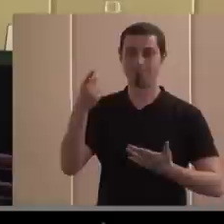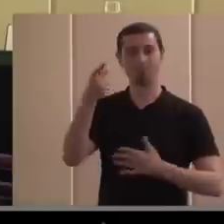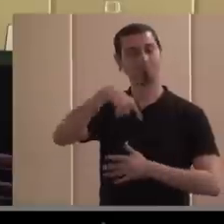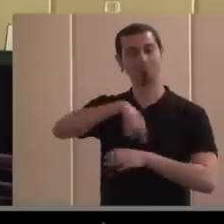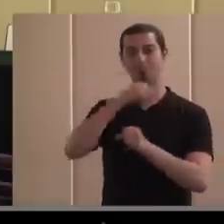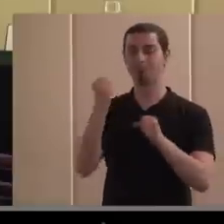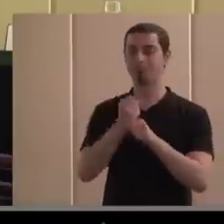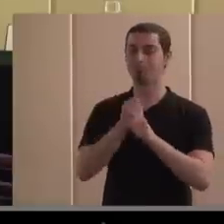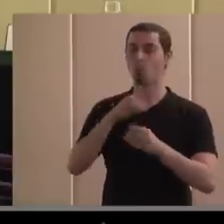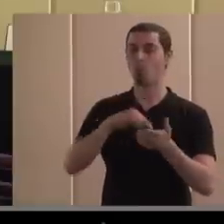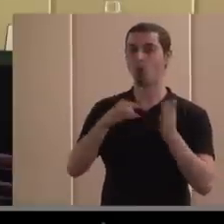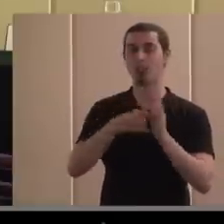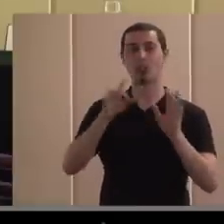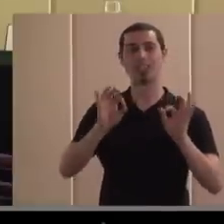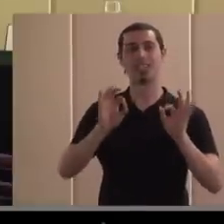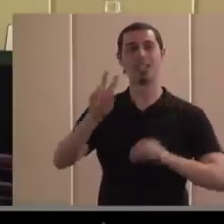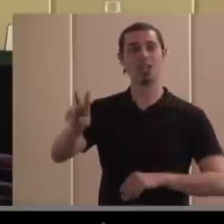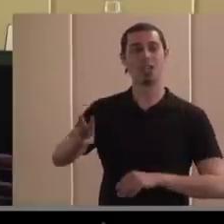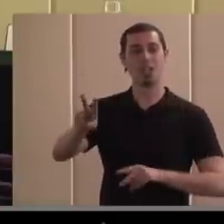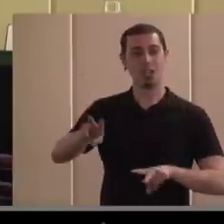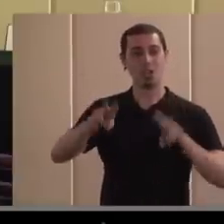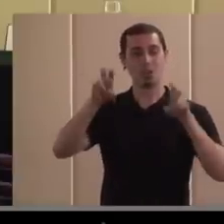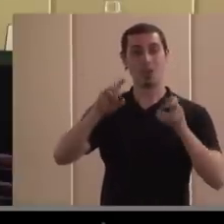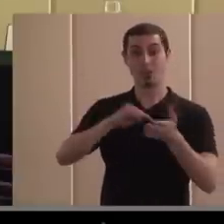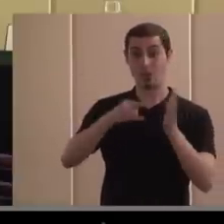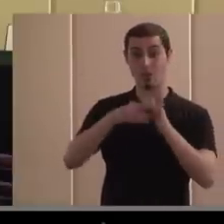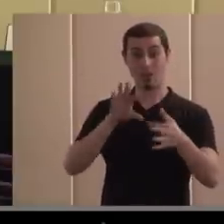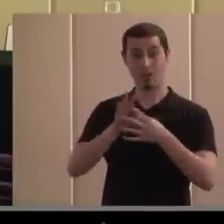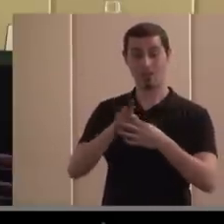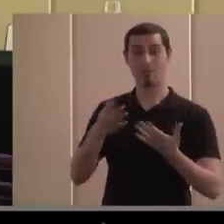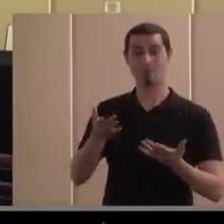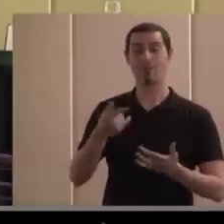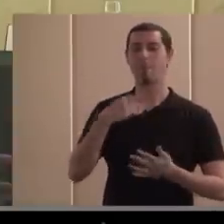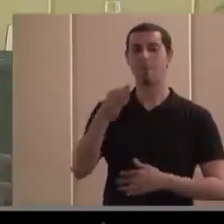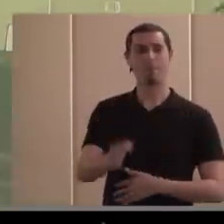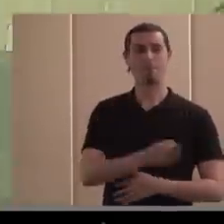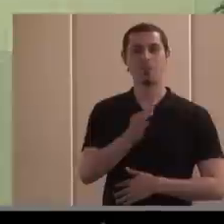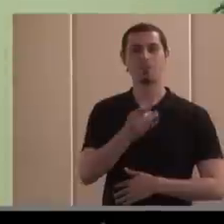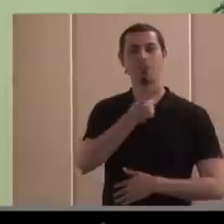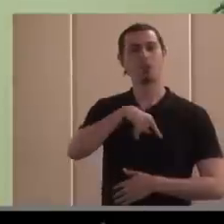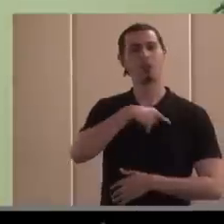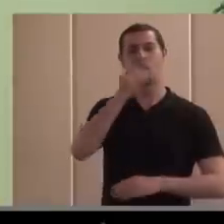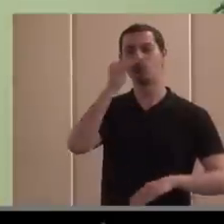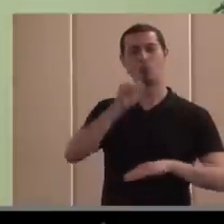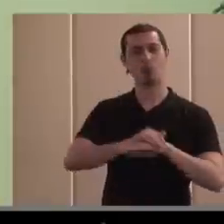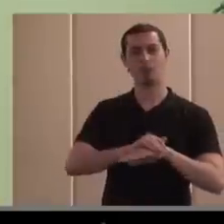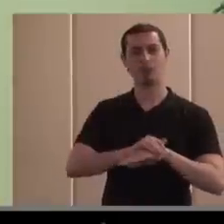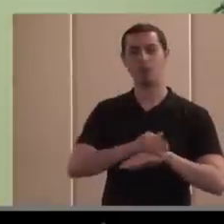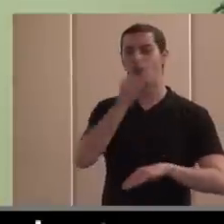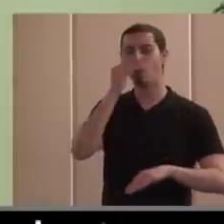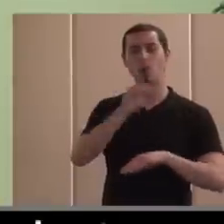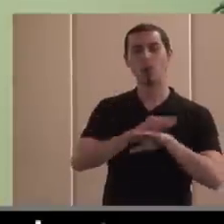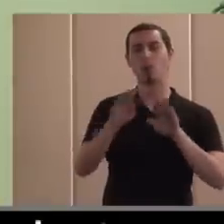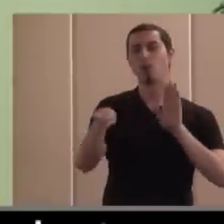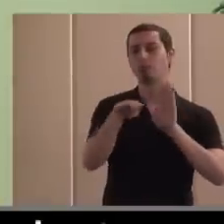en algún proyecto de innovación y basado en las tecnologías y siempre además cumpliendo con unos parámetros que